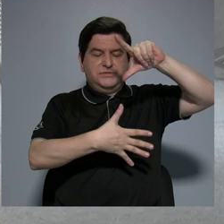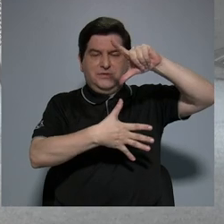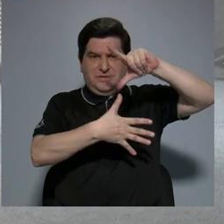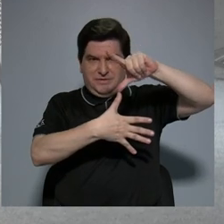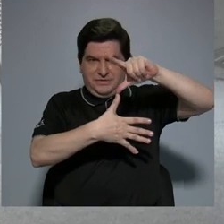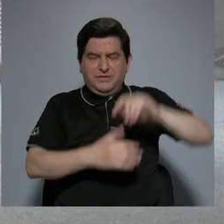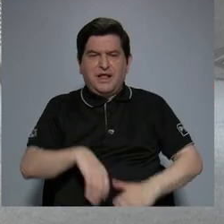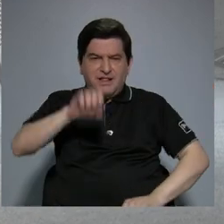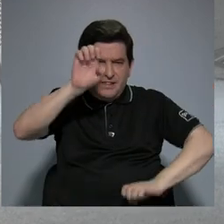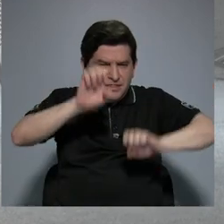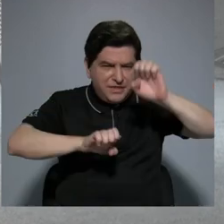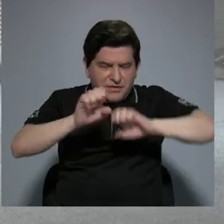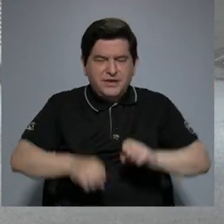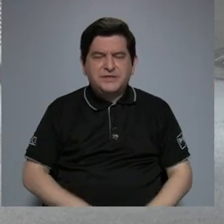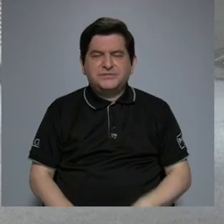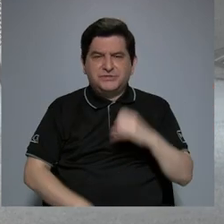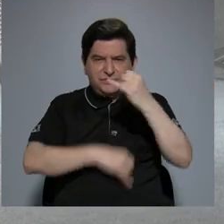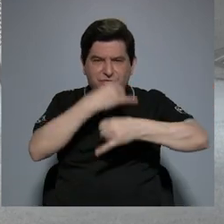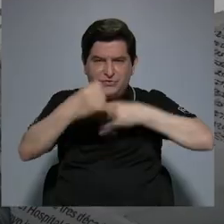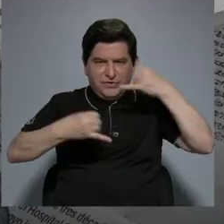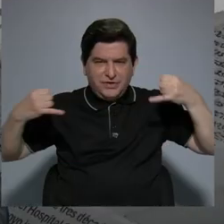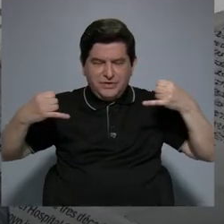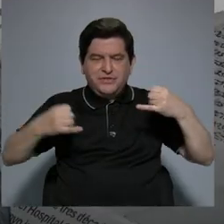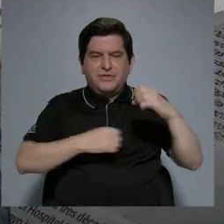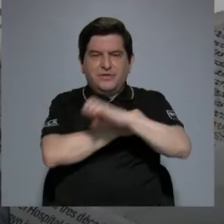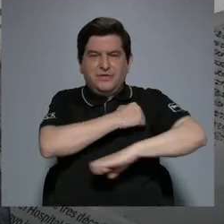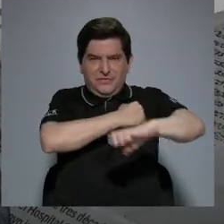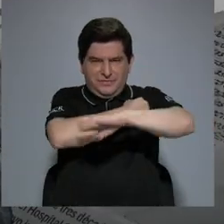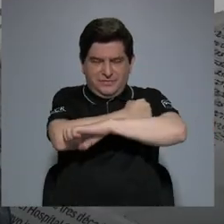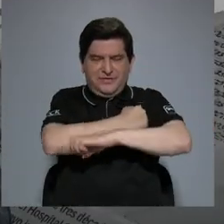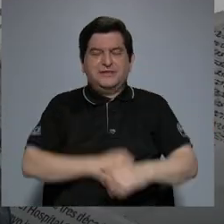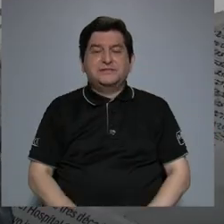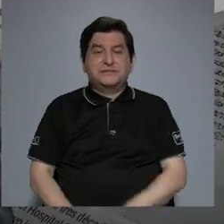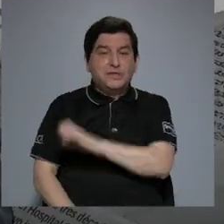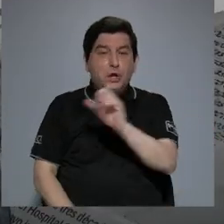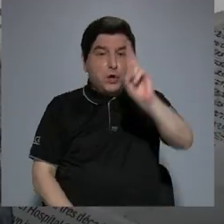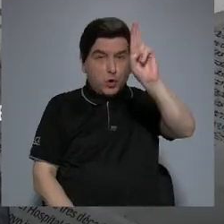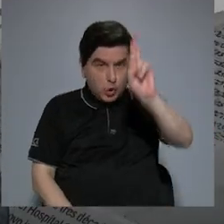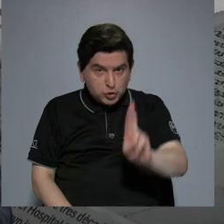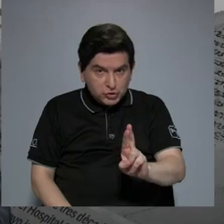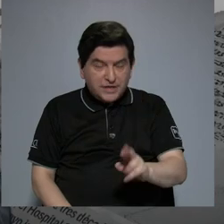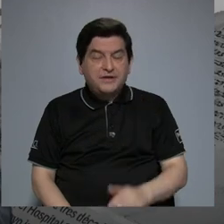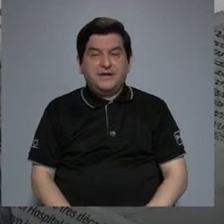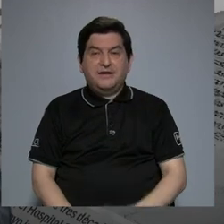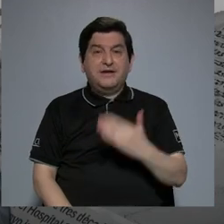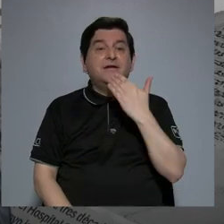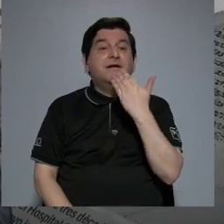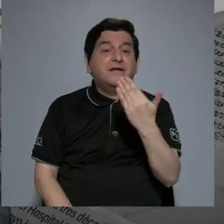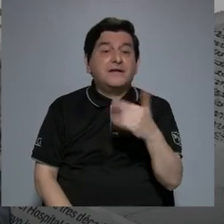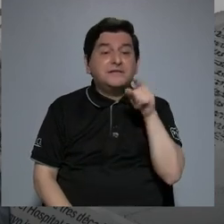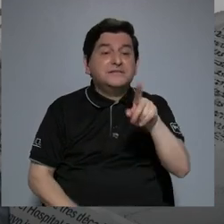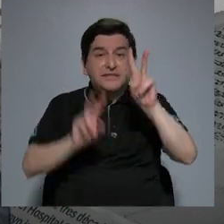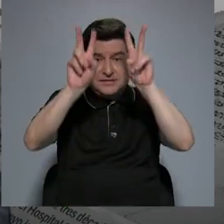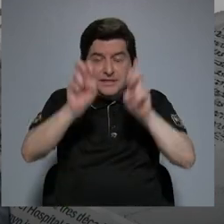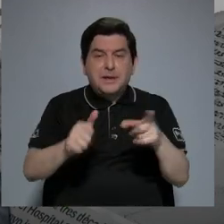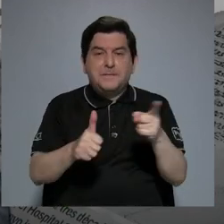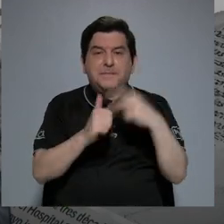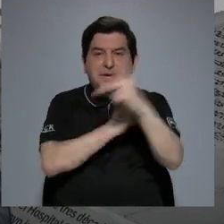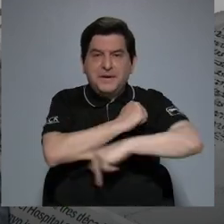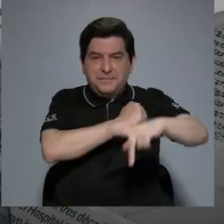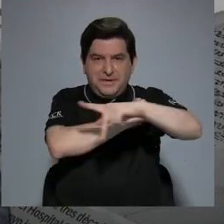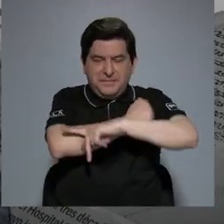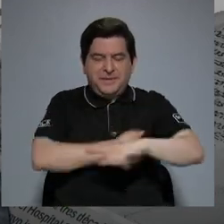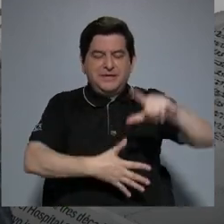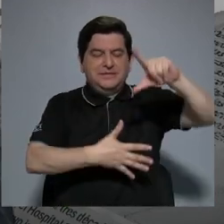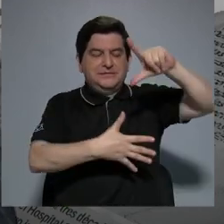Evaluación en Lenguas Extranjeras, LALTA. Costa Rica, gracias a estas pruebas, es el primer país